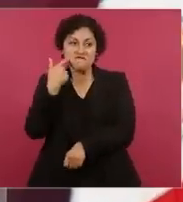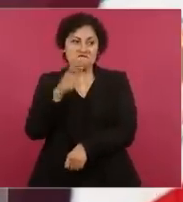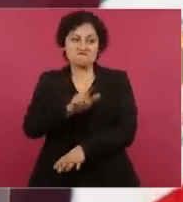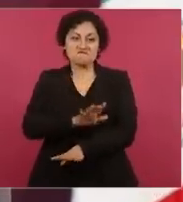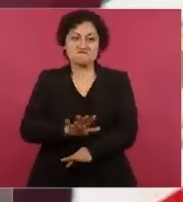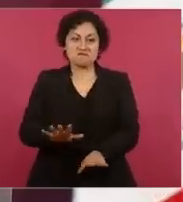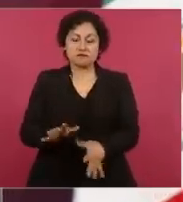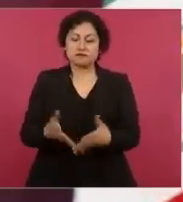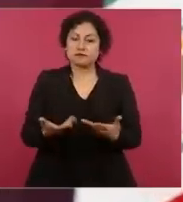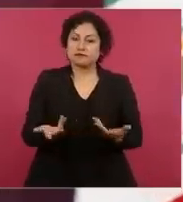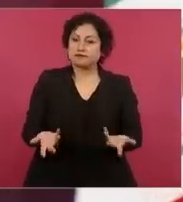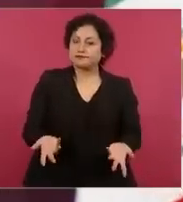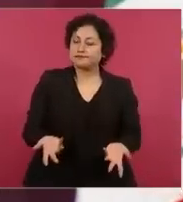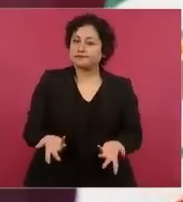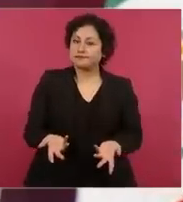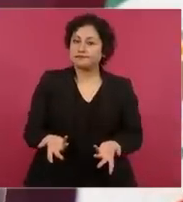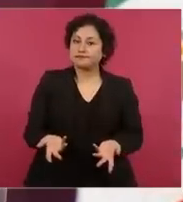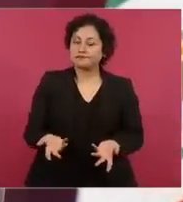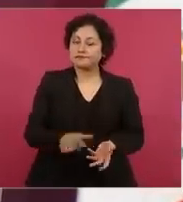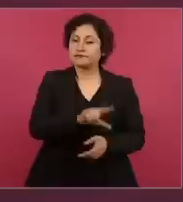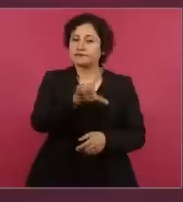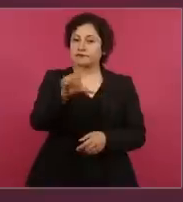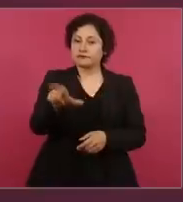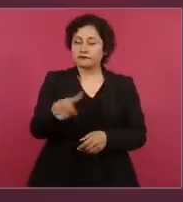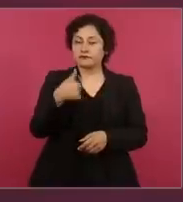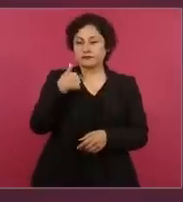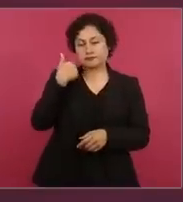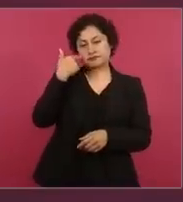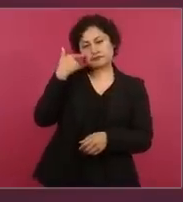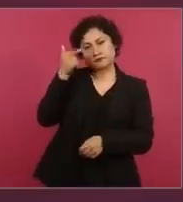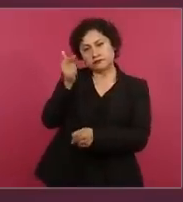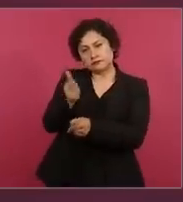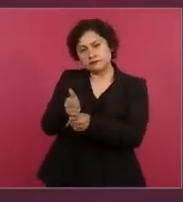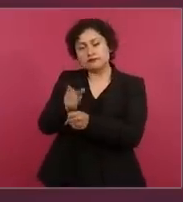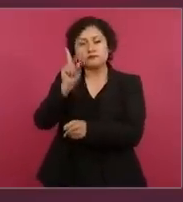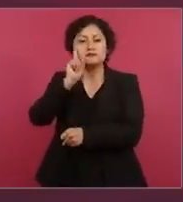Y cuando veo que Anabel Hernández